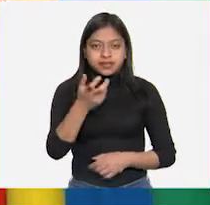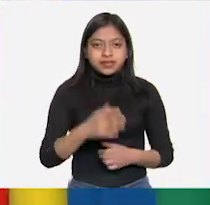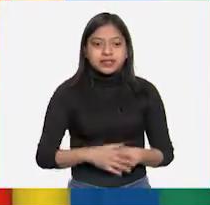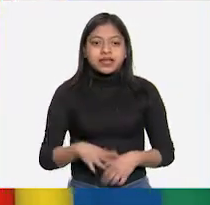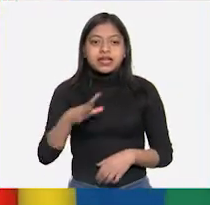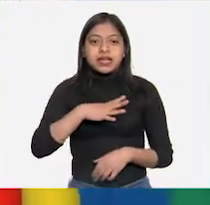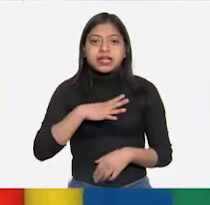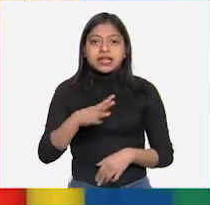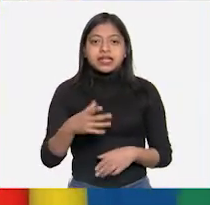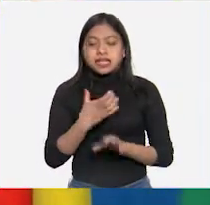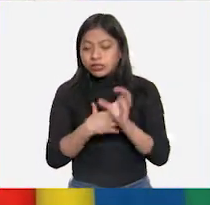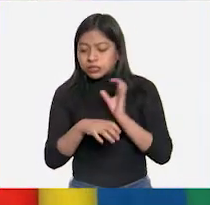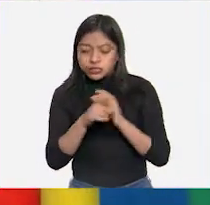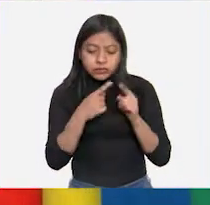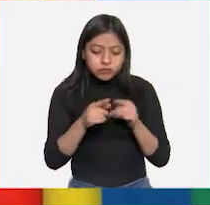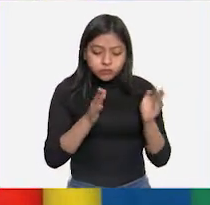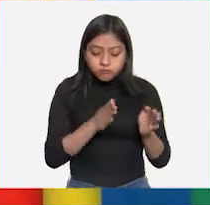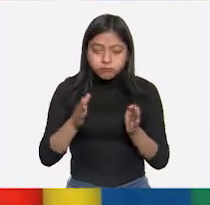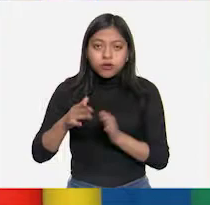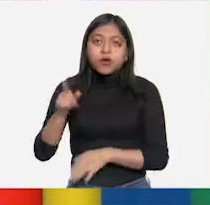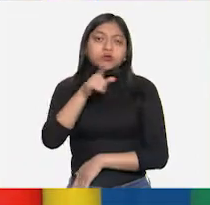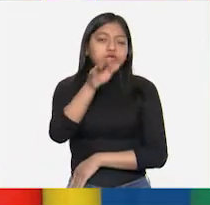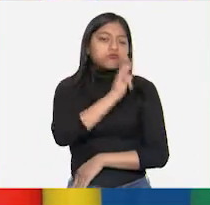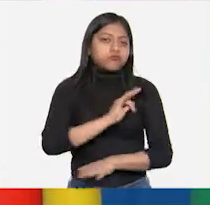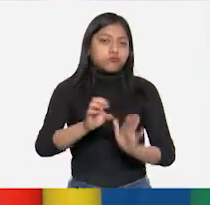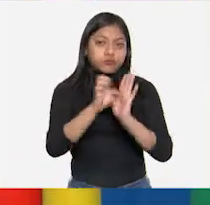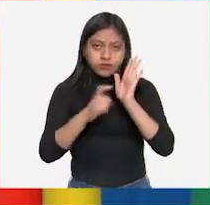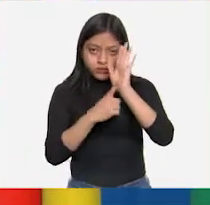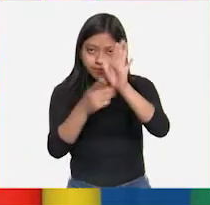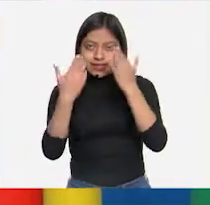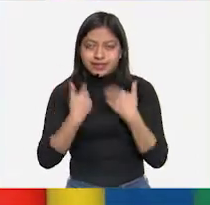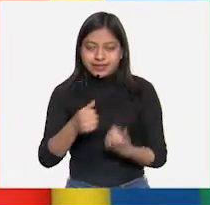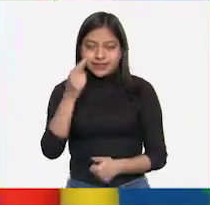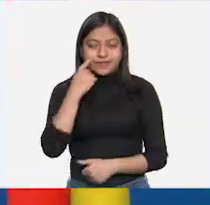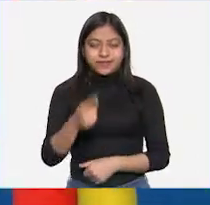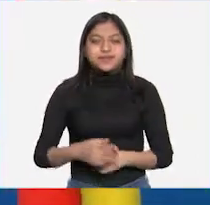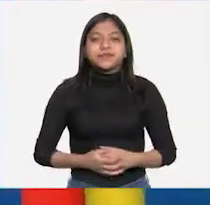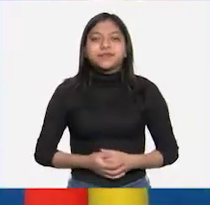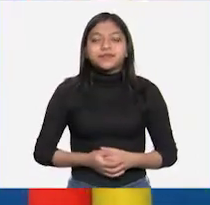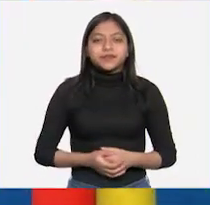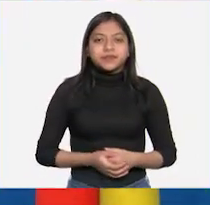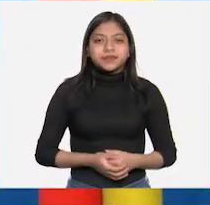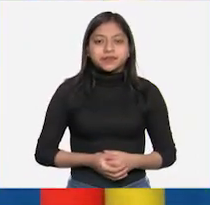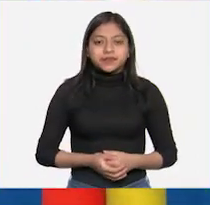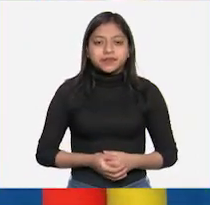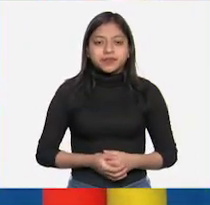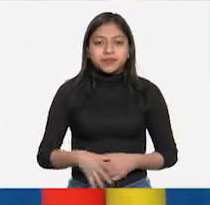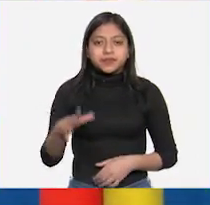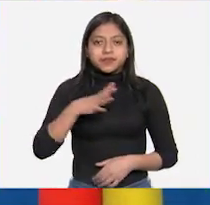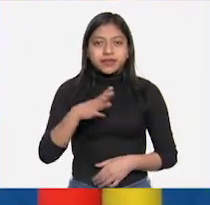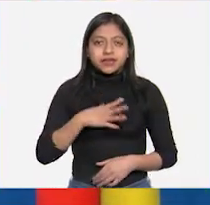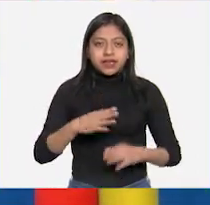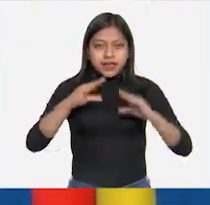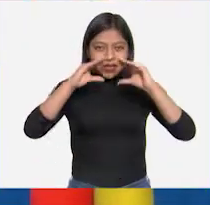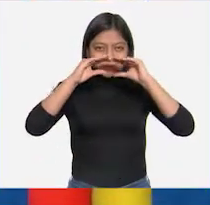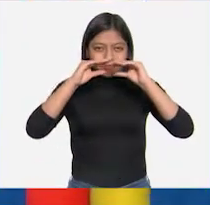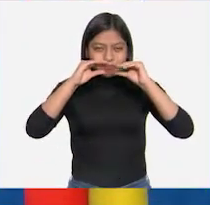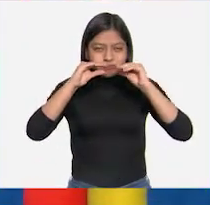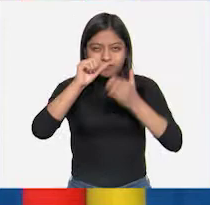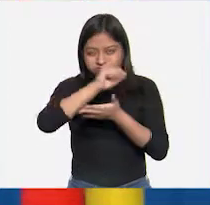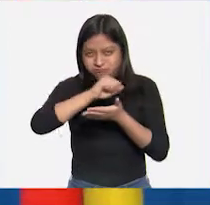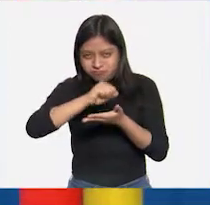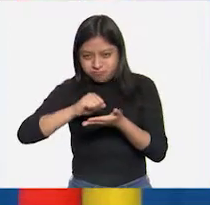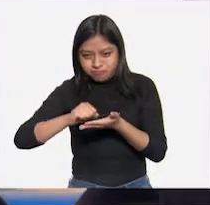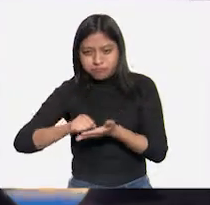objetos muy pequeños que nos sirven de ejemplo. Y, por ejemplo, aquí tengo esta esponja. Sí.